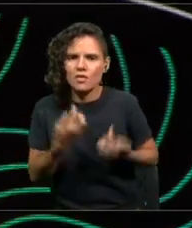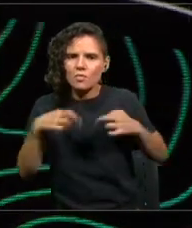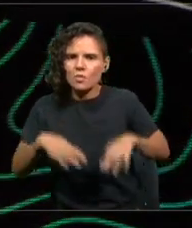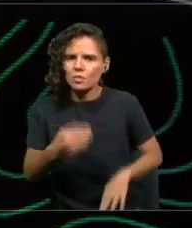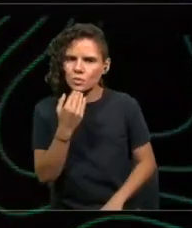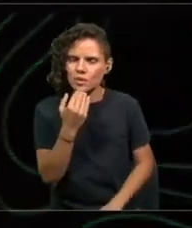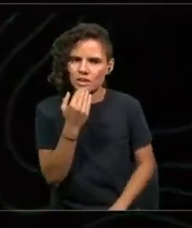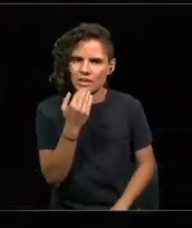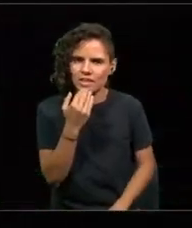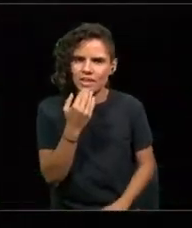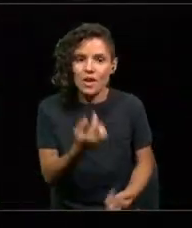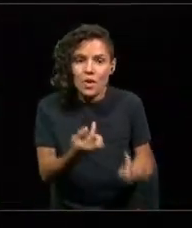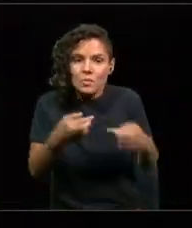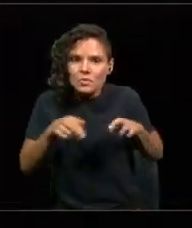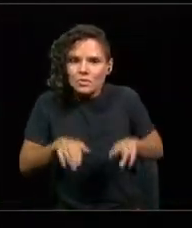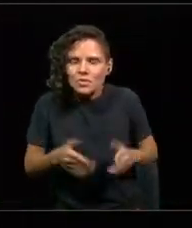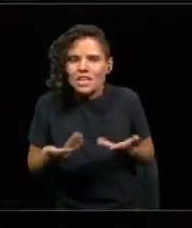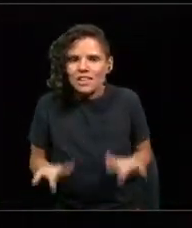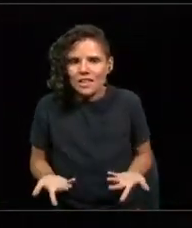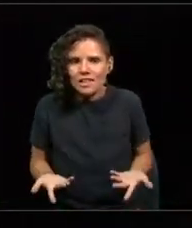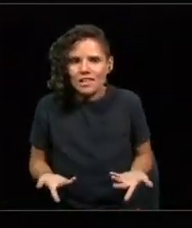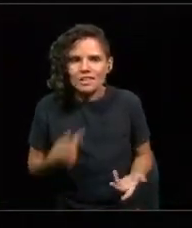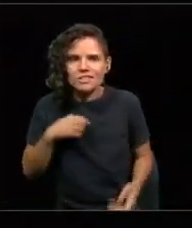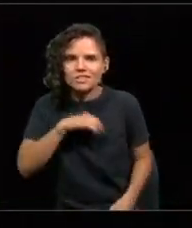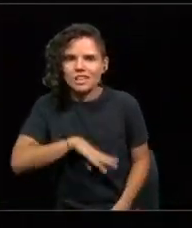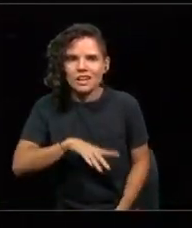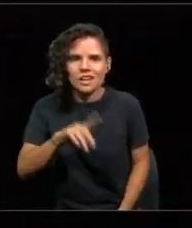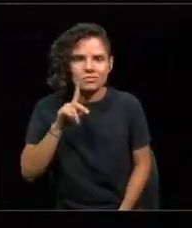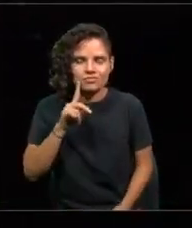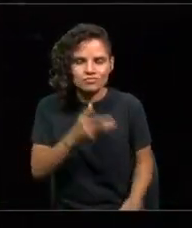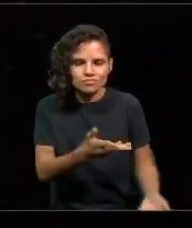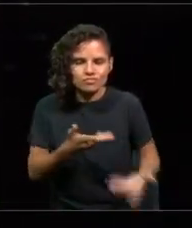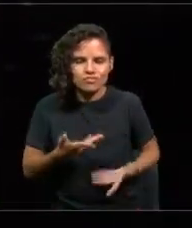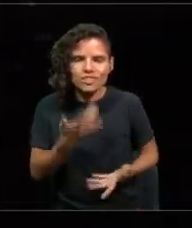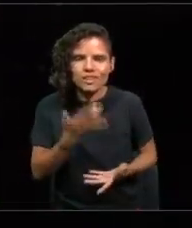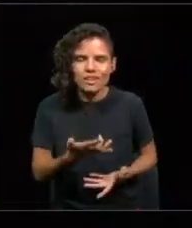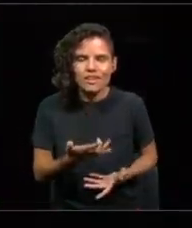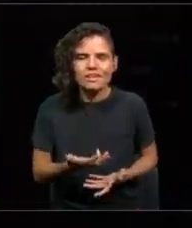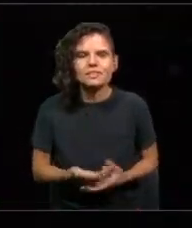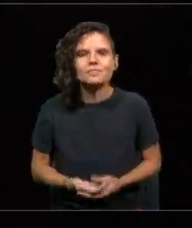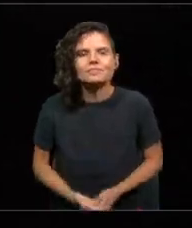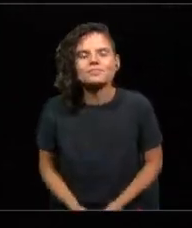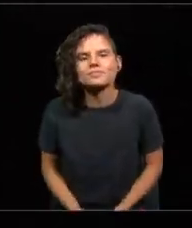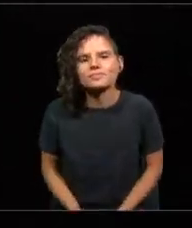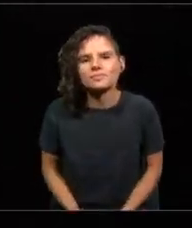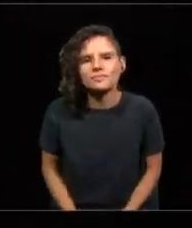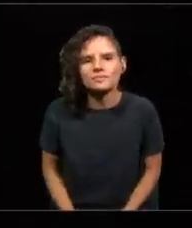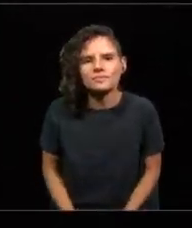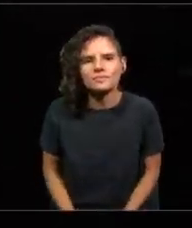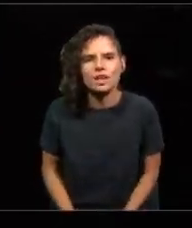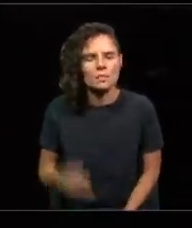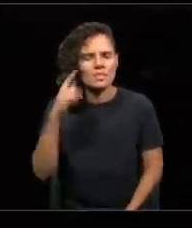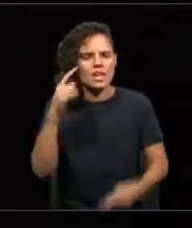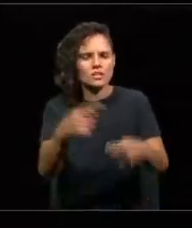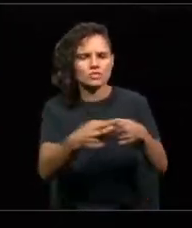Y la oportunidad que creemos que hoy tiene Chile es poder pensar y debatir qué tipo de sociedad queremos ser,